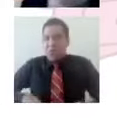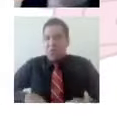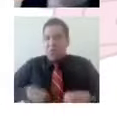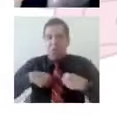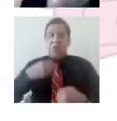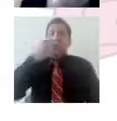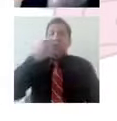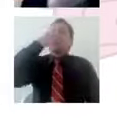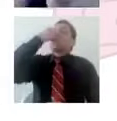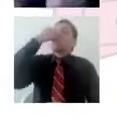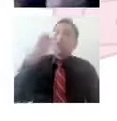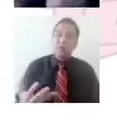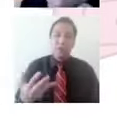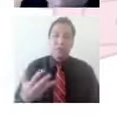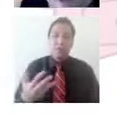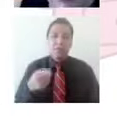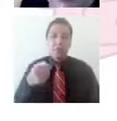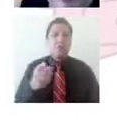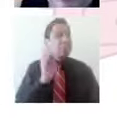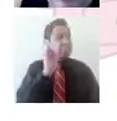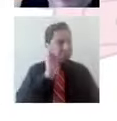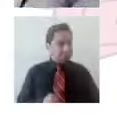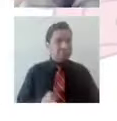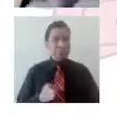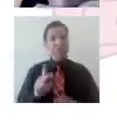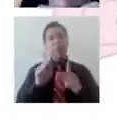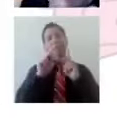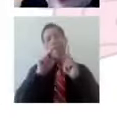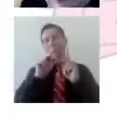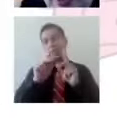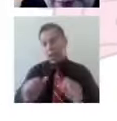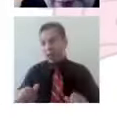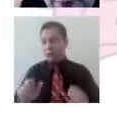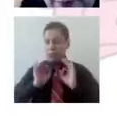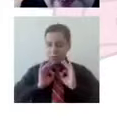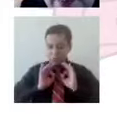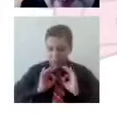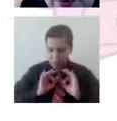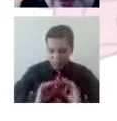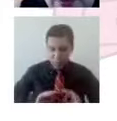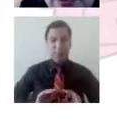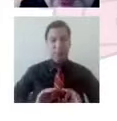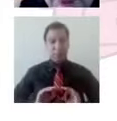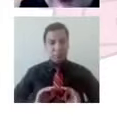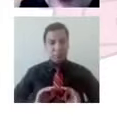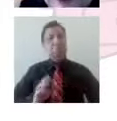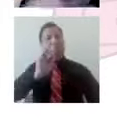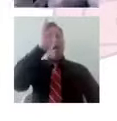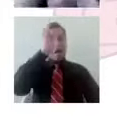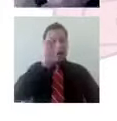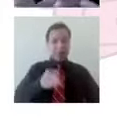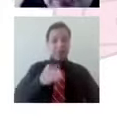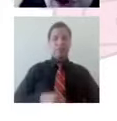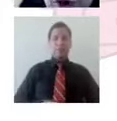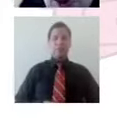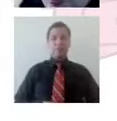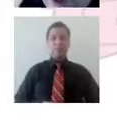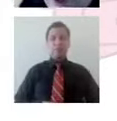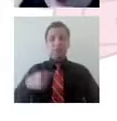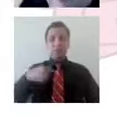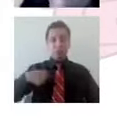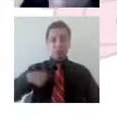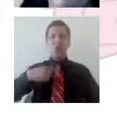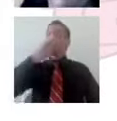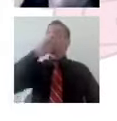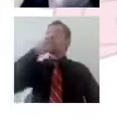paz, una tranquilidad, de que lo único seguro que tenemos es hoy, aquí y ahora. ¿No? Decir, hoy lo